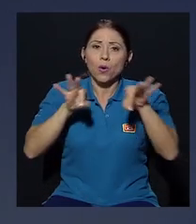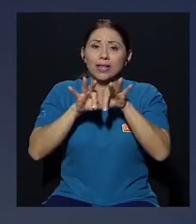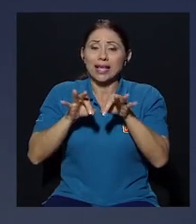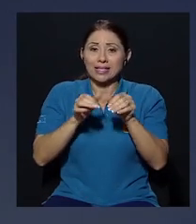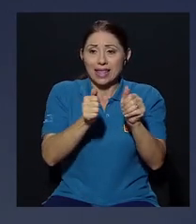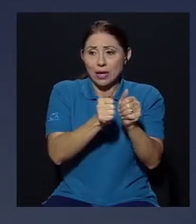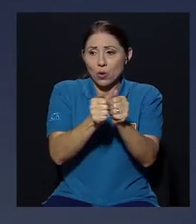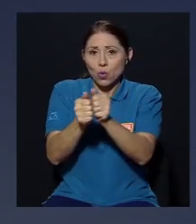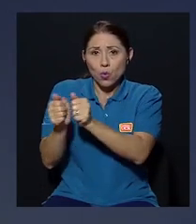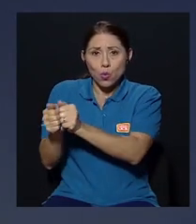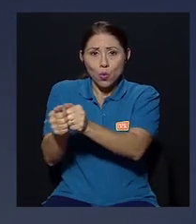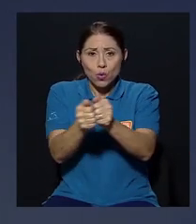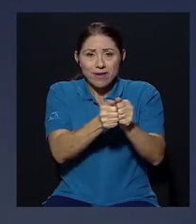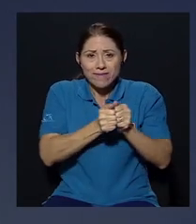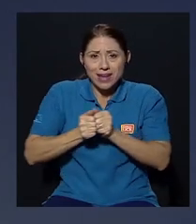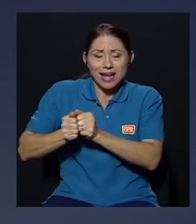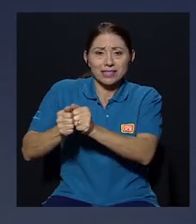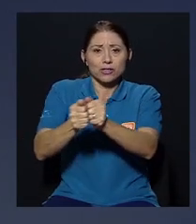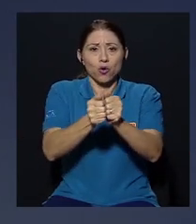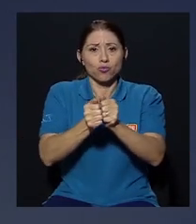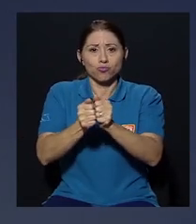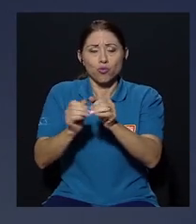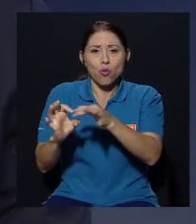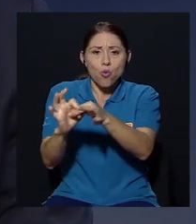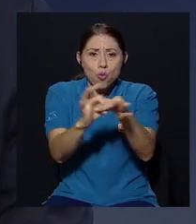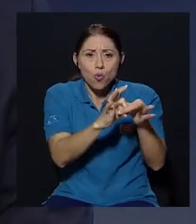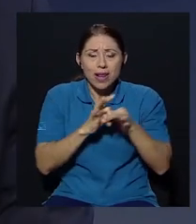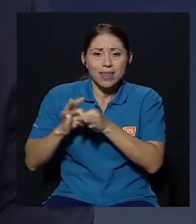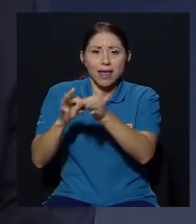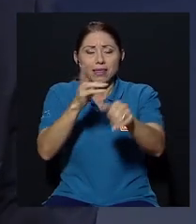unificación ¿Cómo se come la unificación o la unidad nacional?